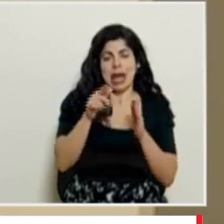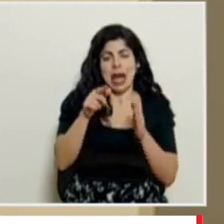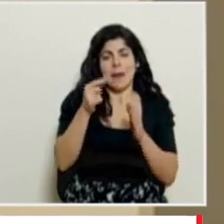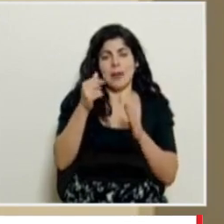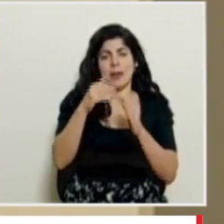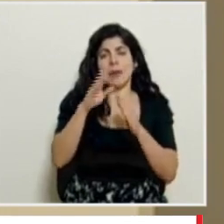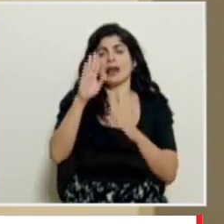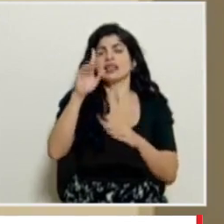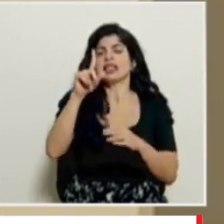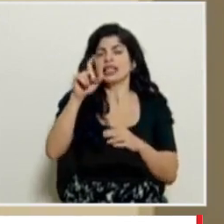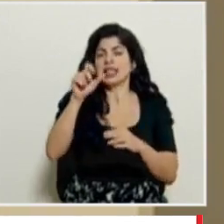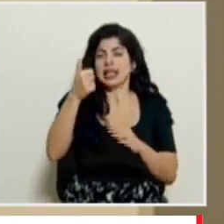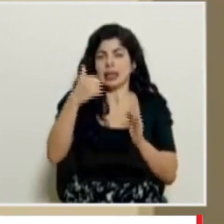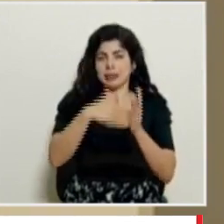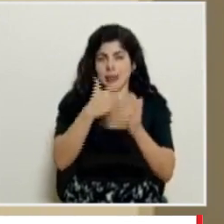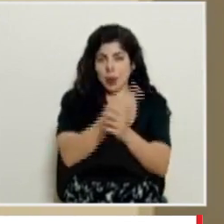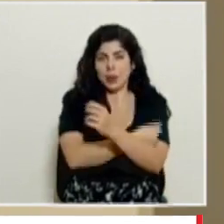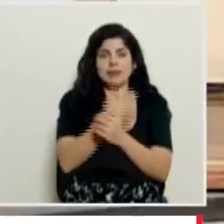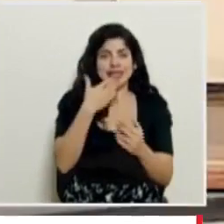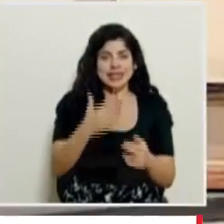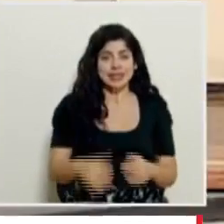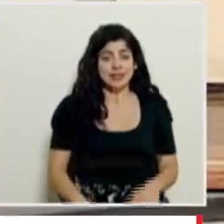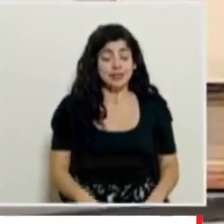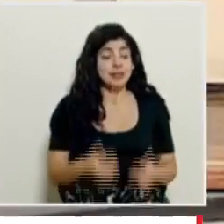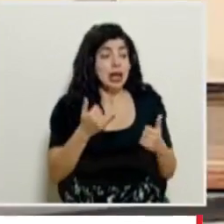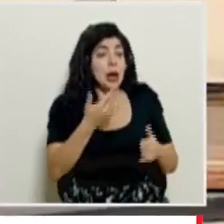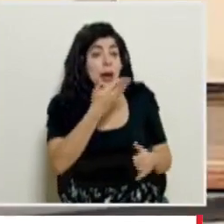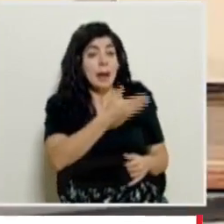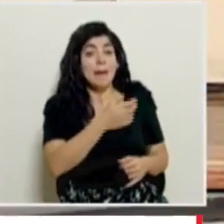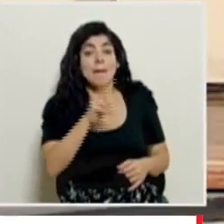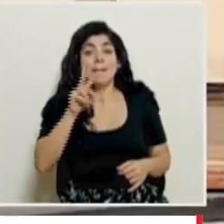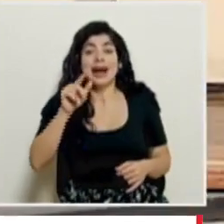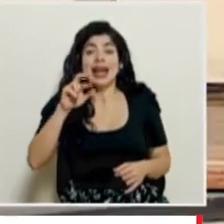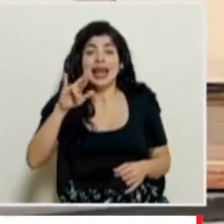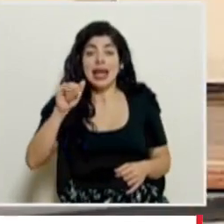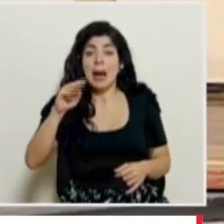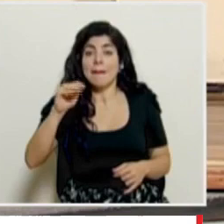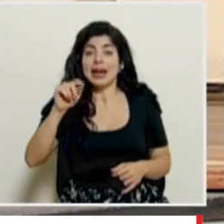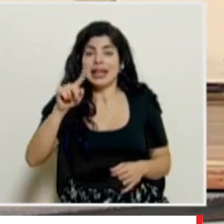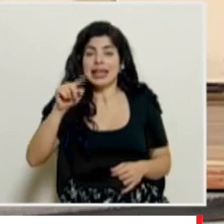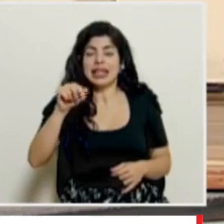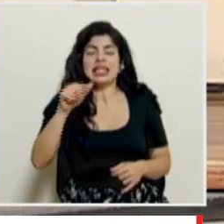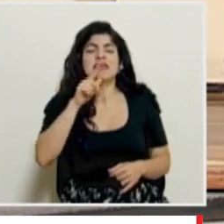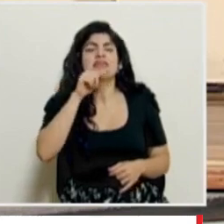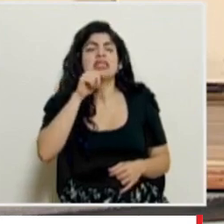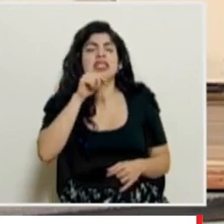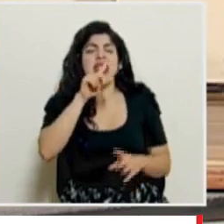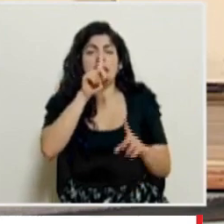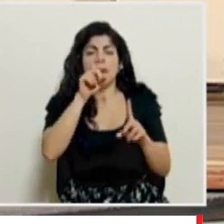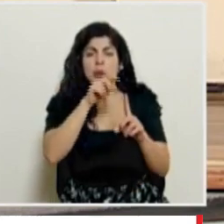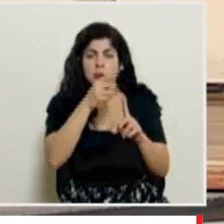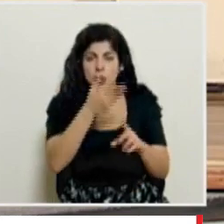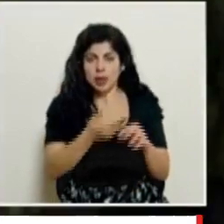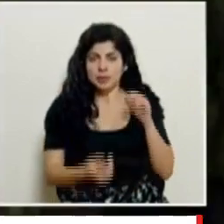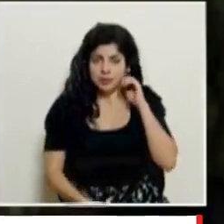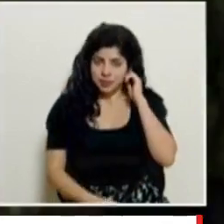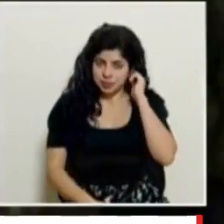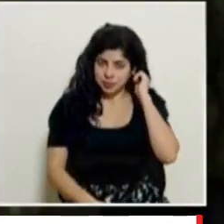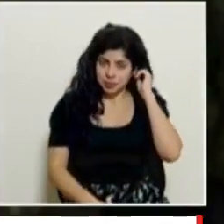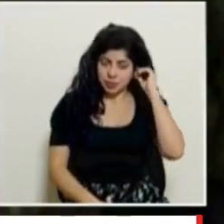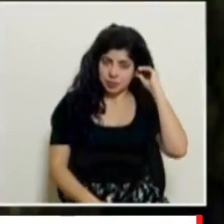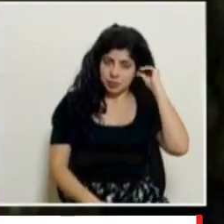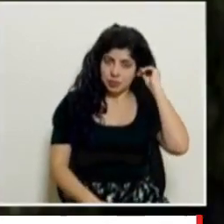superior a las 110 mil vacunas gracias continuamos con la colega Valeria Martínez por favor indicar a cuál jerarca está dirigida su consulta